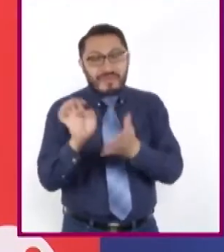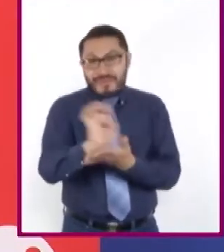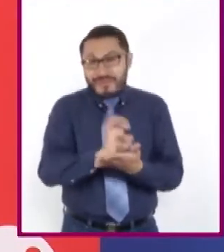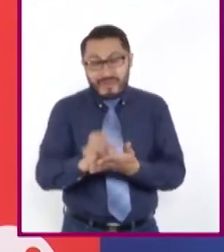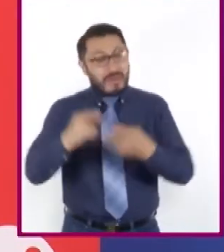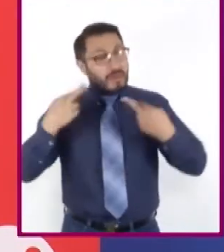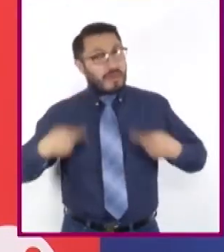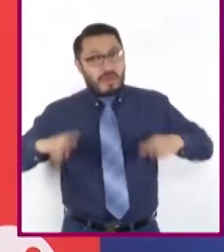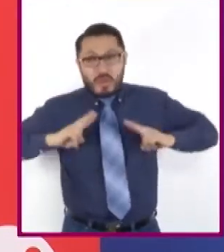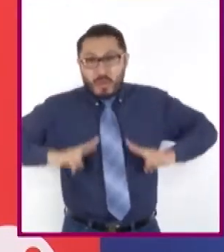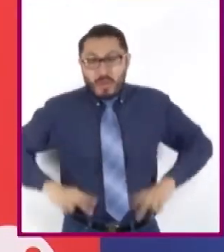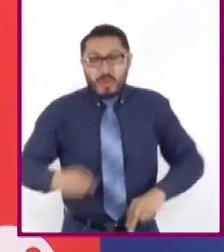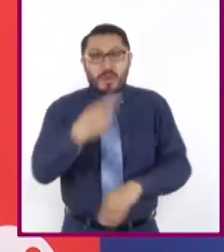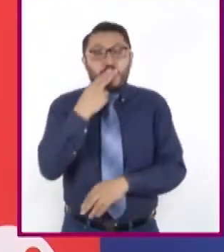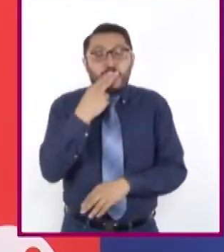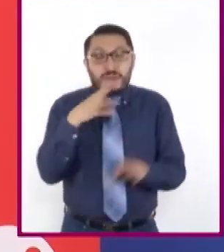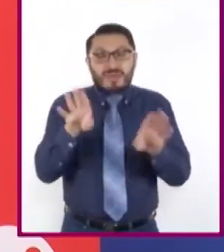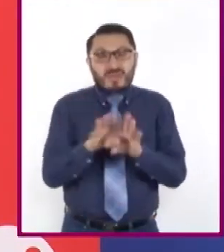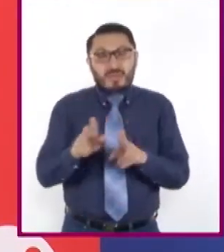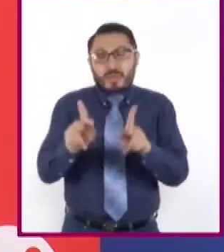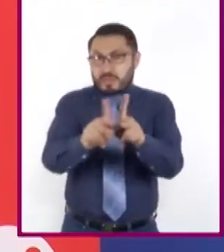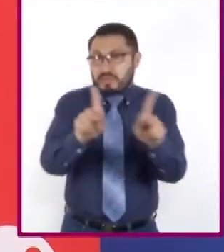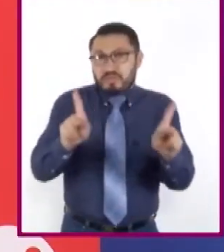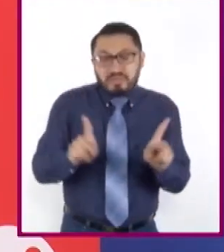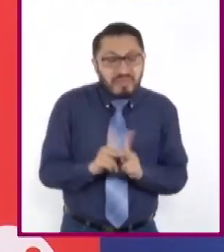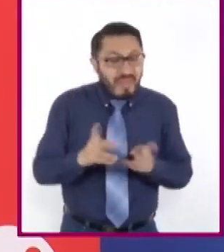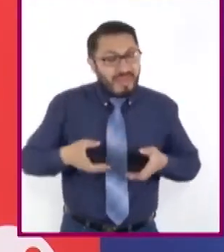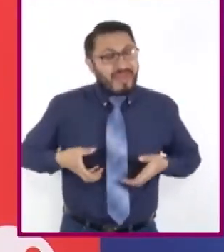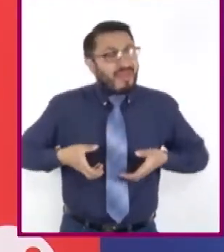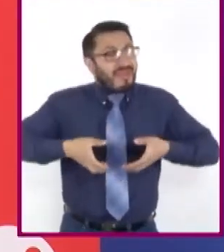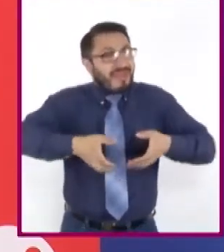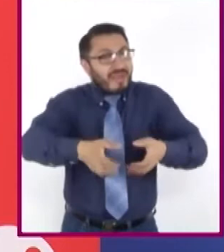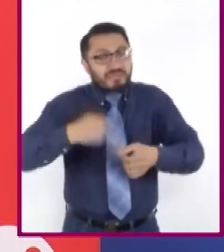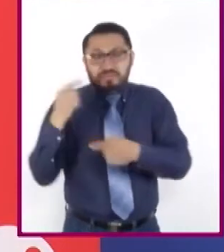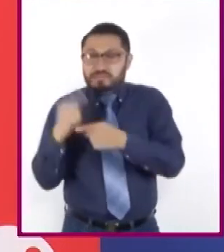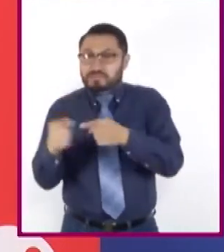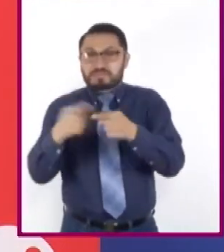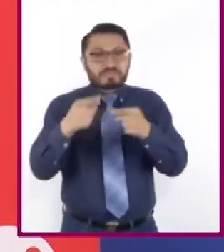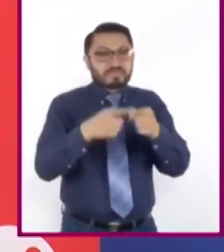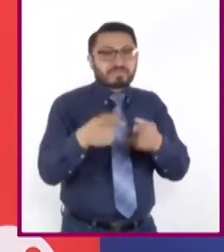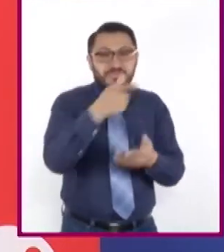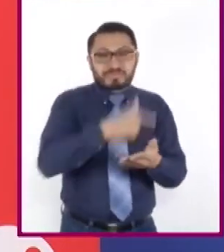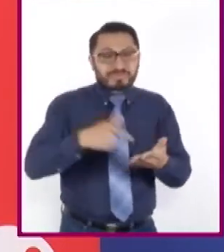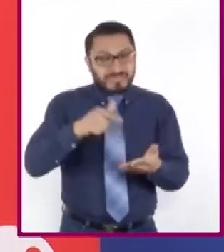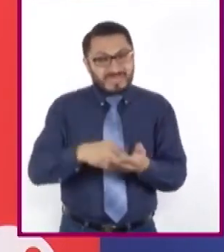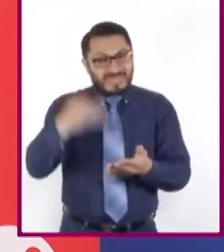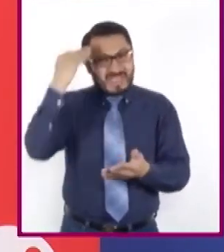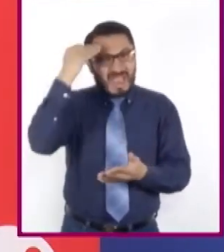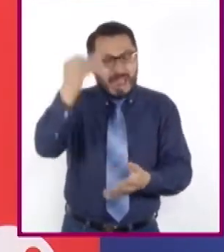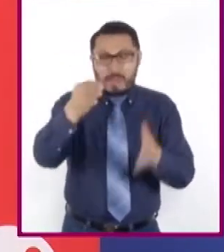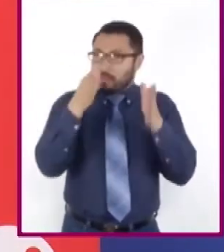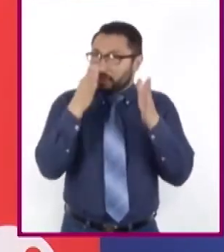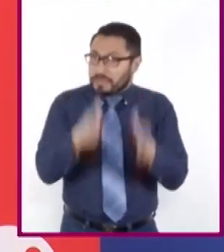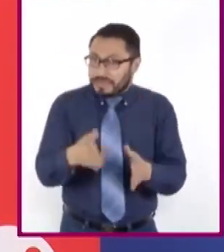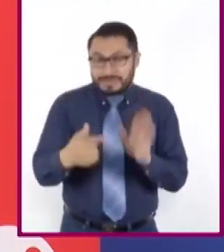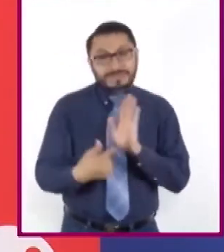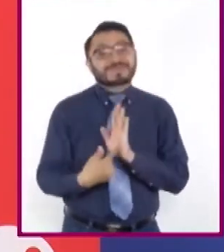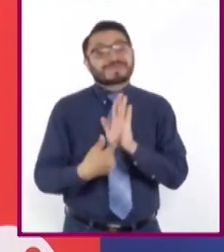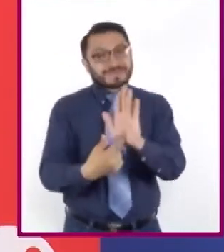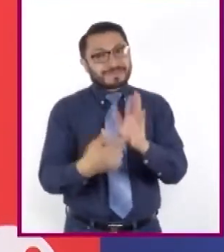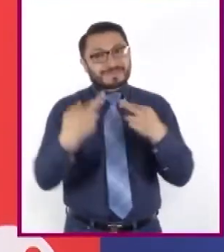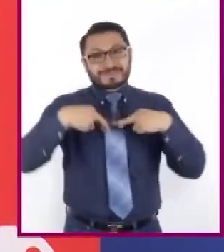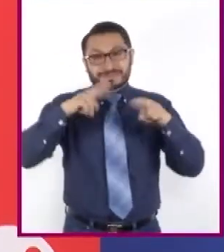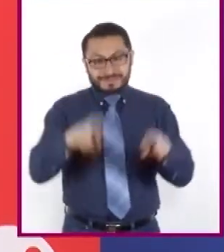podemos evocar una plaza, una calle o diversos lugares en un tiempo determinado, que nos